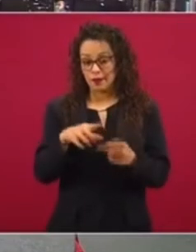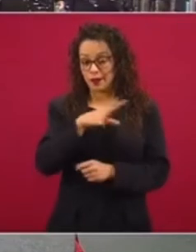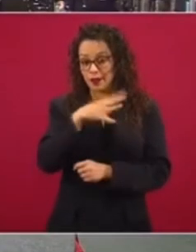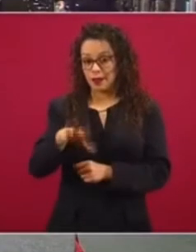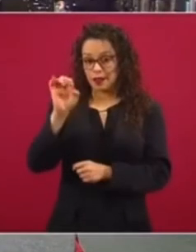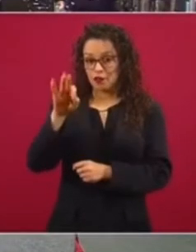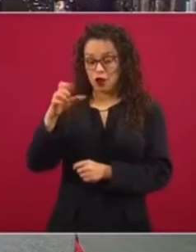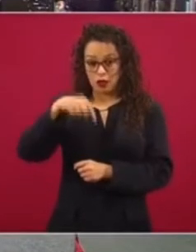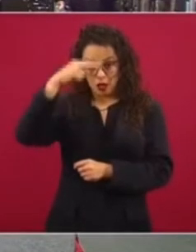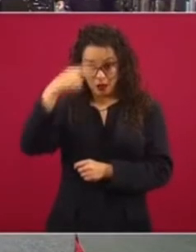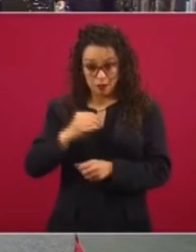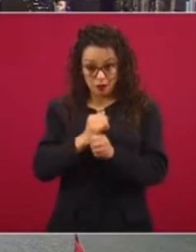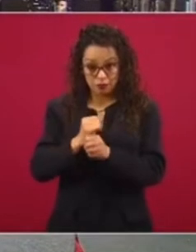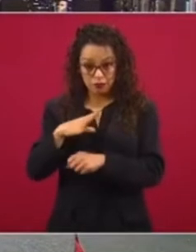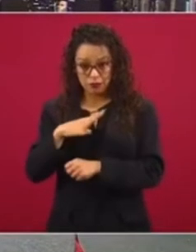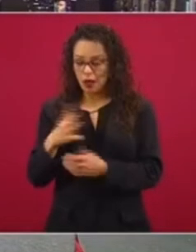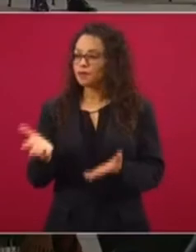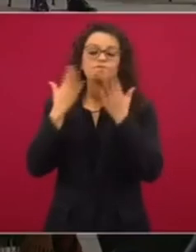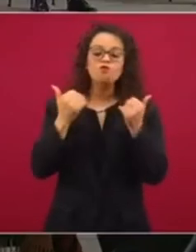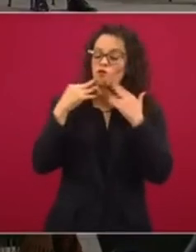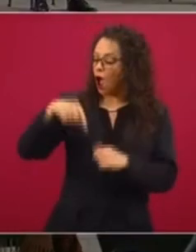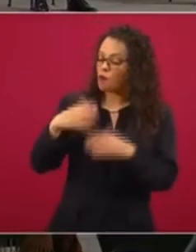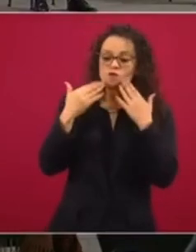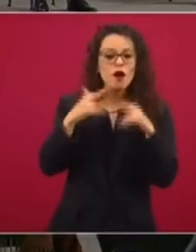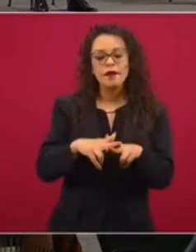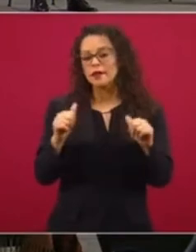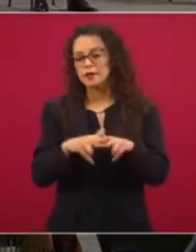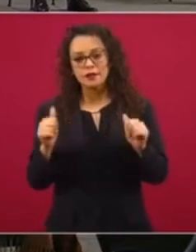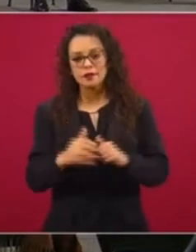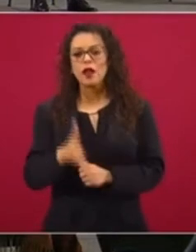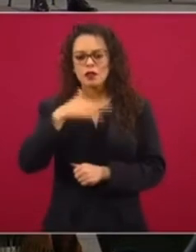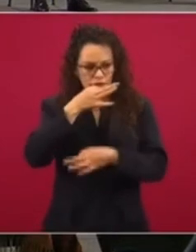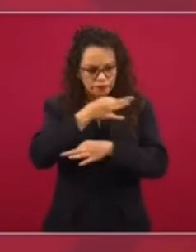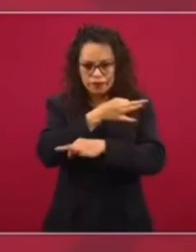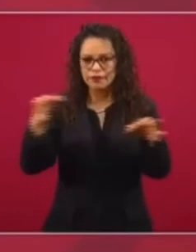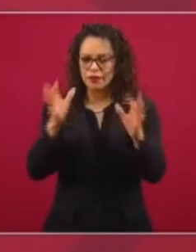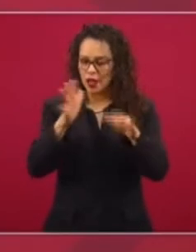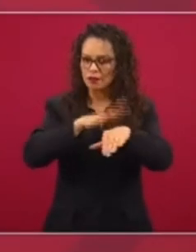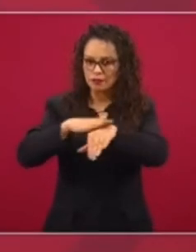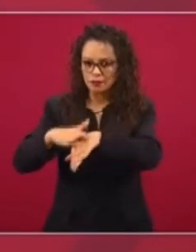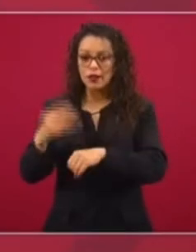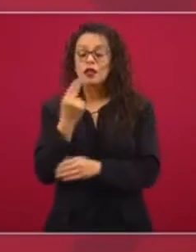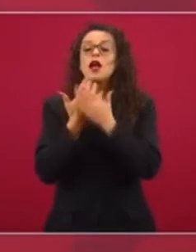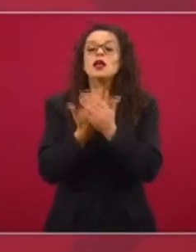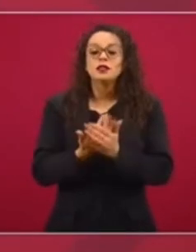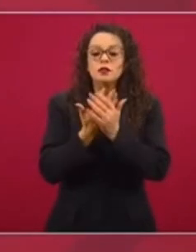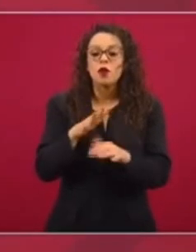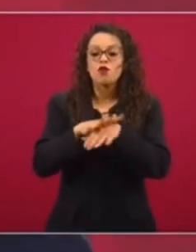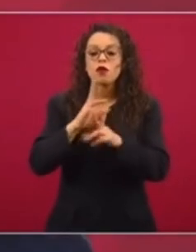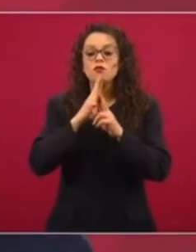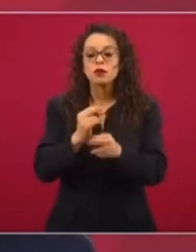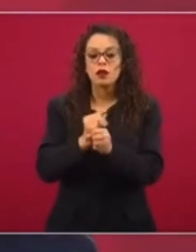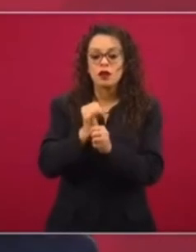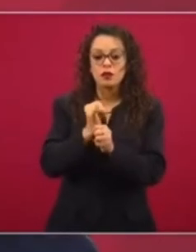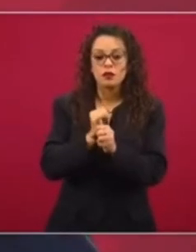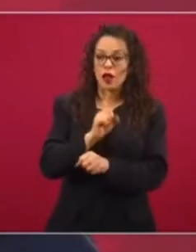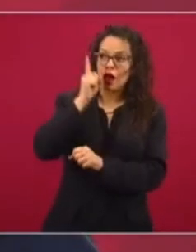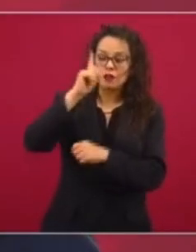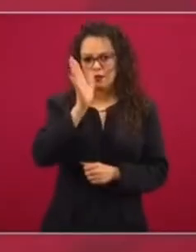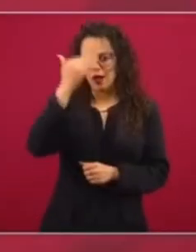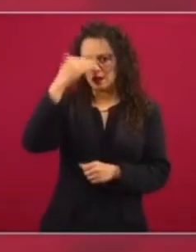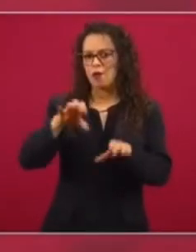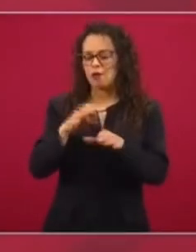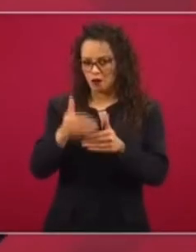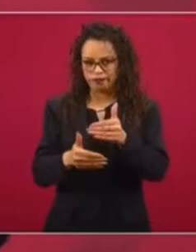No existe ninguna investigación aquí, ya lo di a conocer. Vamos a esperar el resultado de la investigación en Estados